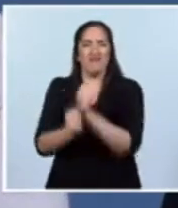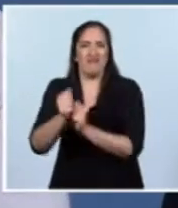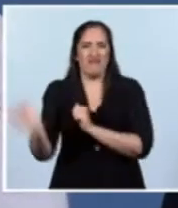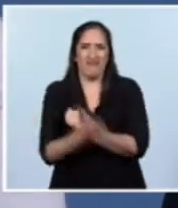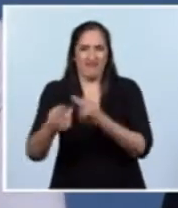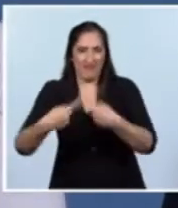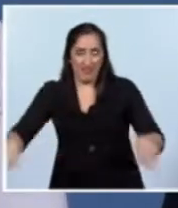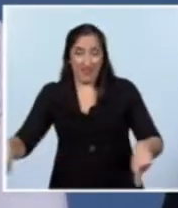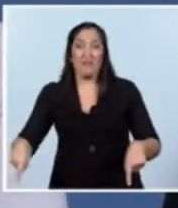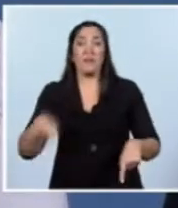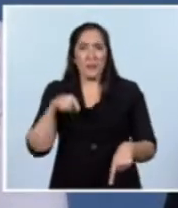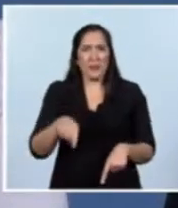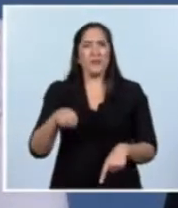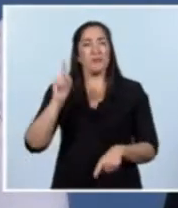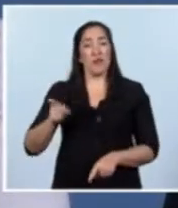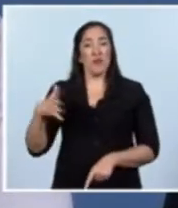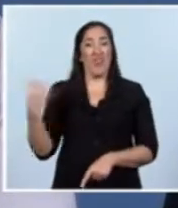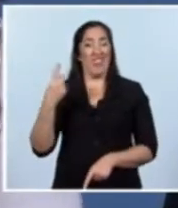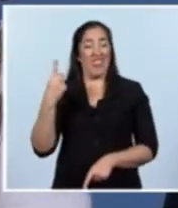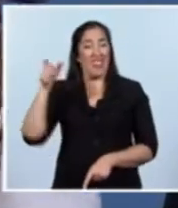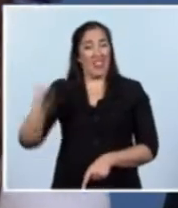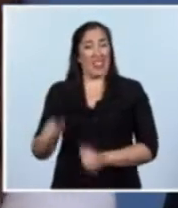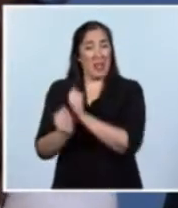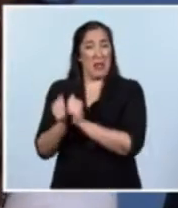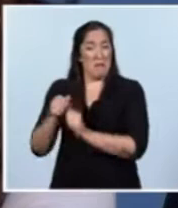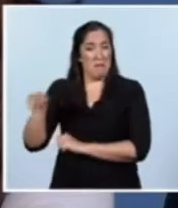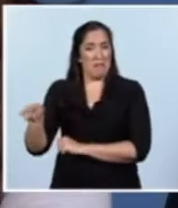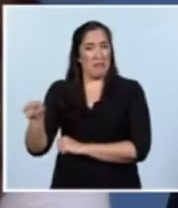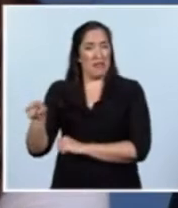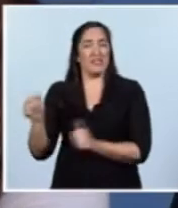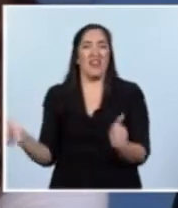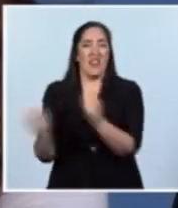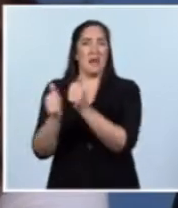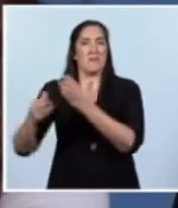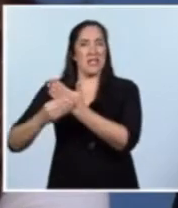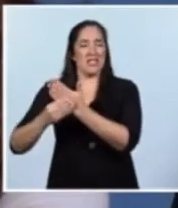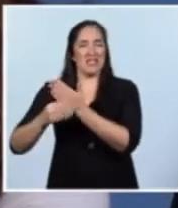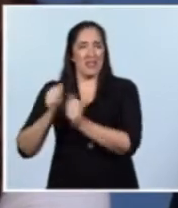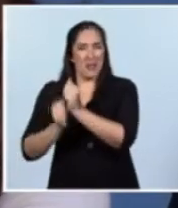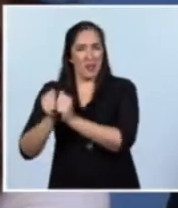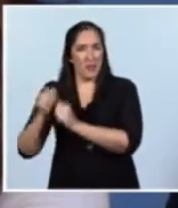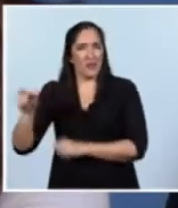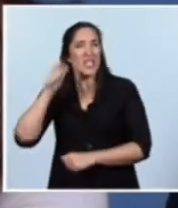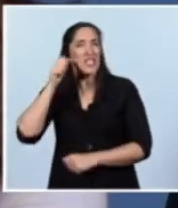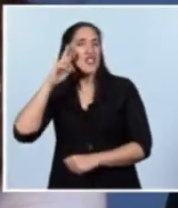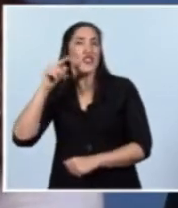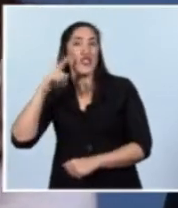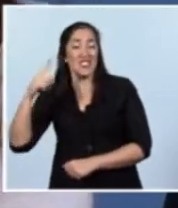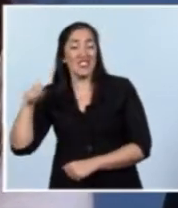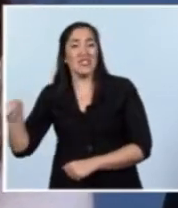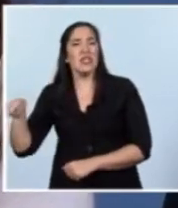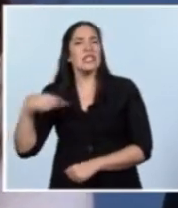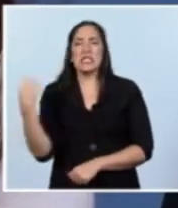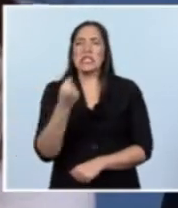como lo decían, lo decía el gerente de esta importante empresa y Débora Giorgi, nuestra Ministra de Industria, convertirnos en